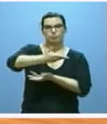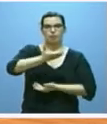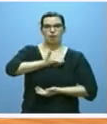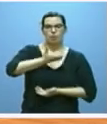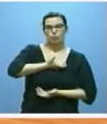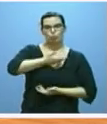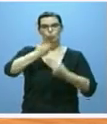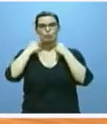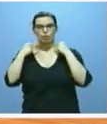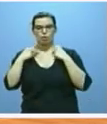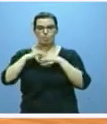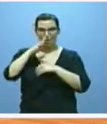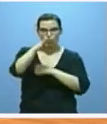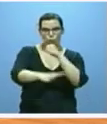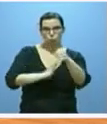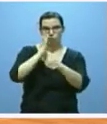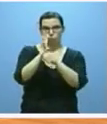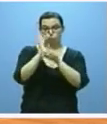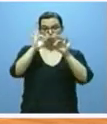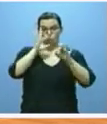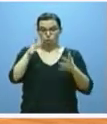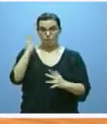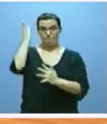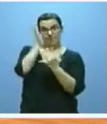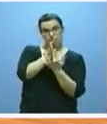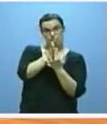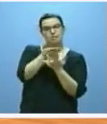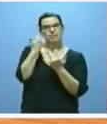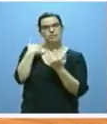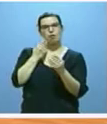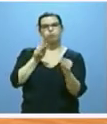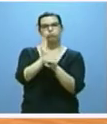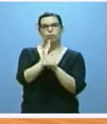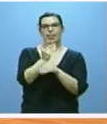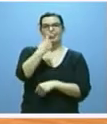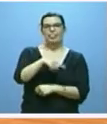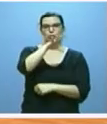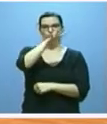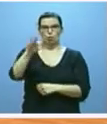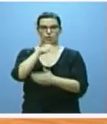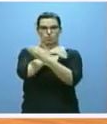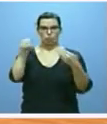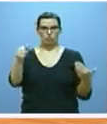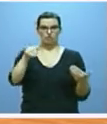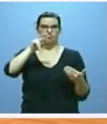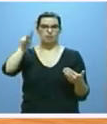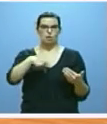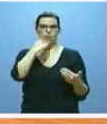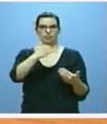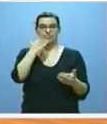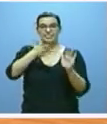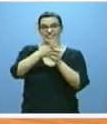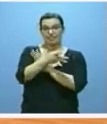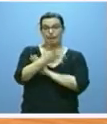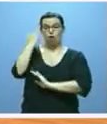a lo largo de toda la legislatura. En el Ecuador de la misma ya hemos dedicado casi 150 millones, esto es el